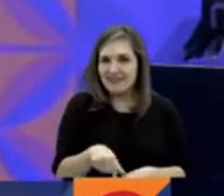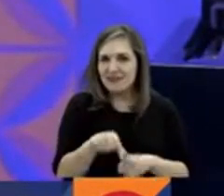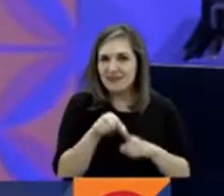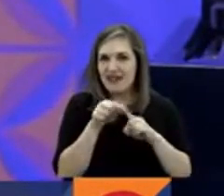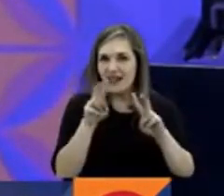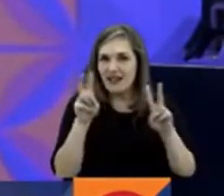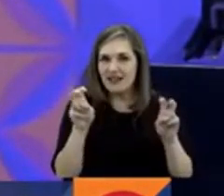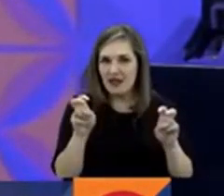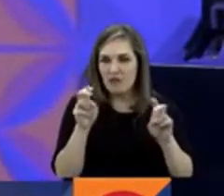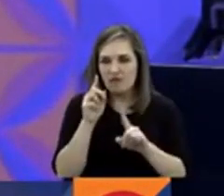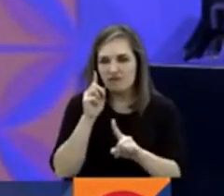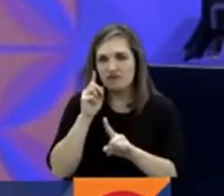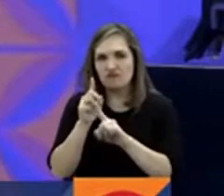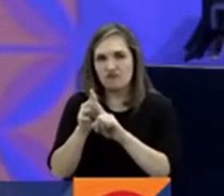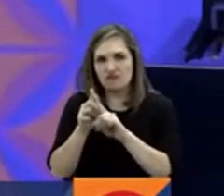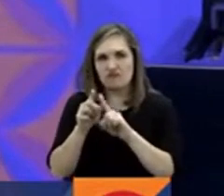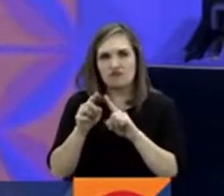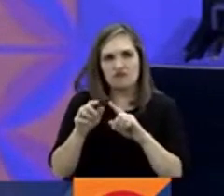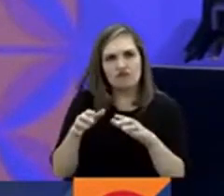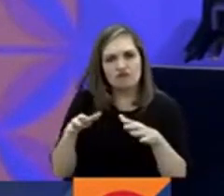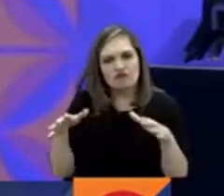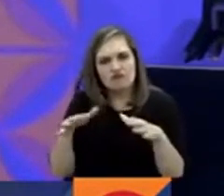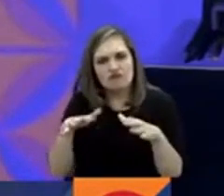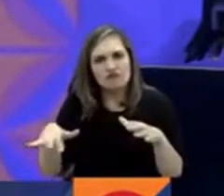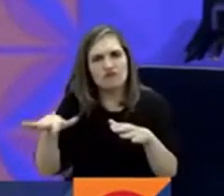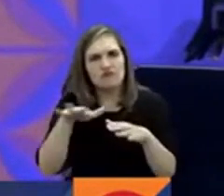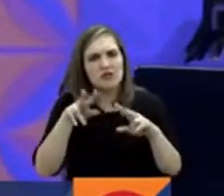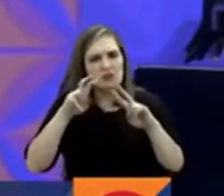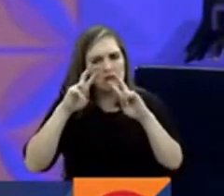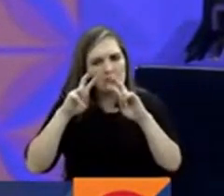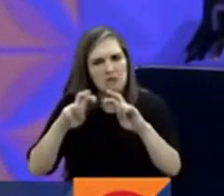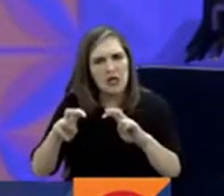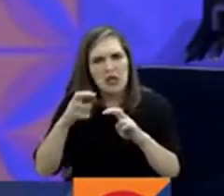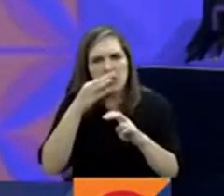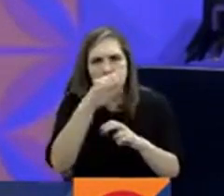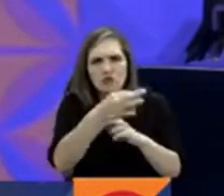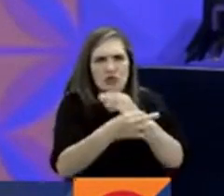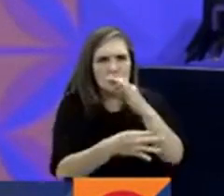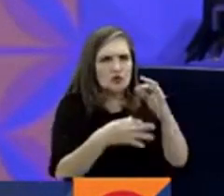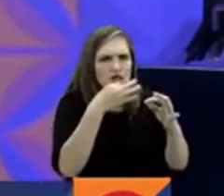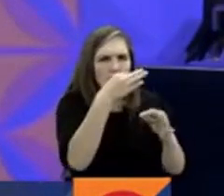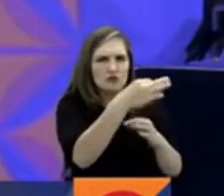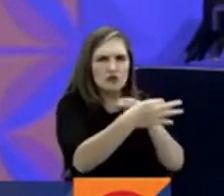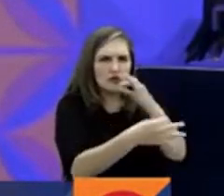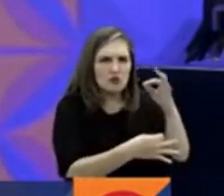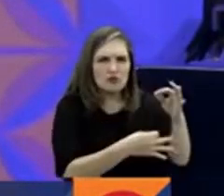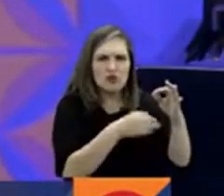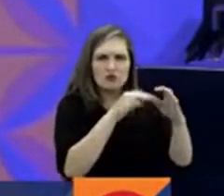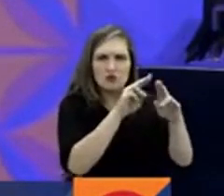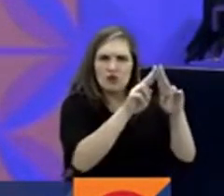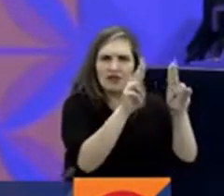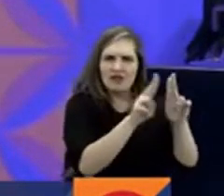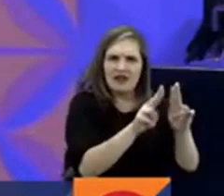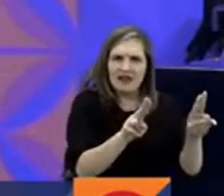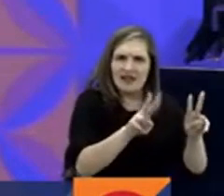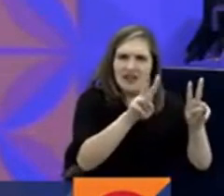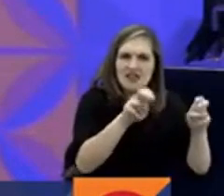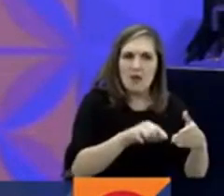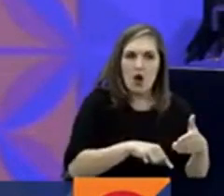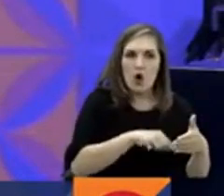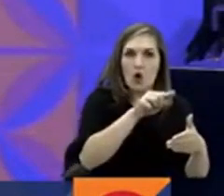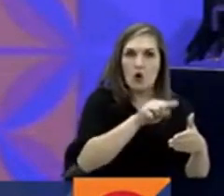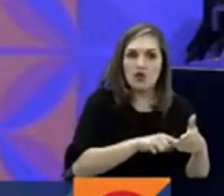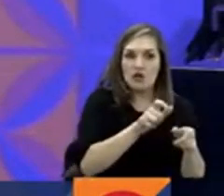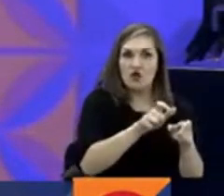dedicado al acoso, tomando como caso de estudio las denuncias que salieron en un portal de Internet sobre contratistas y